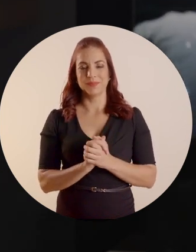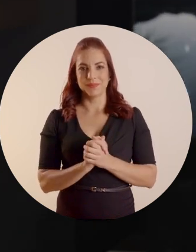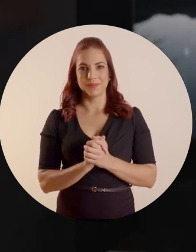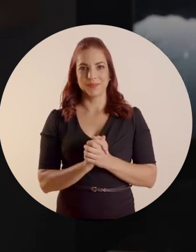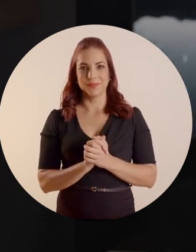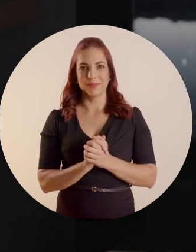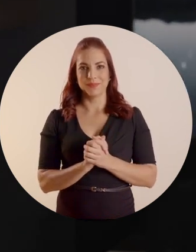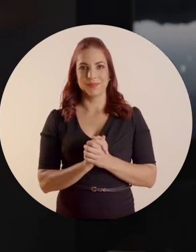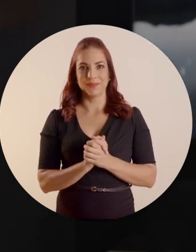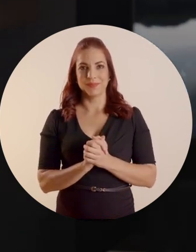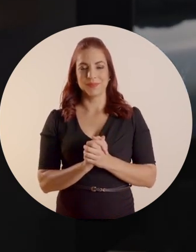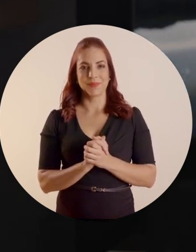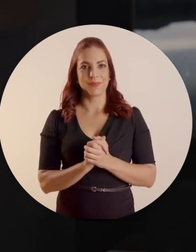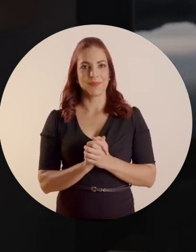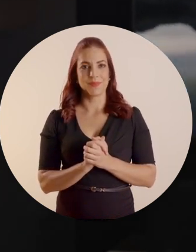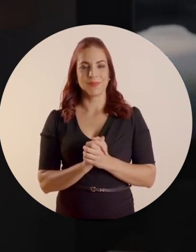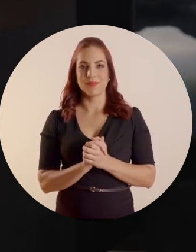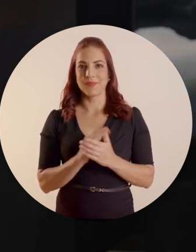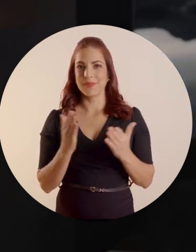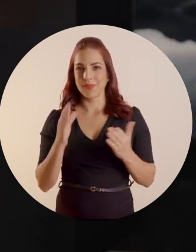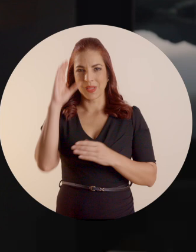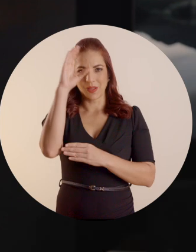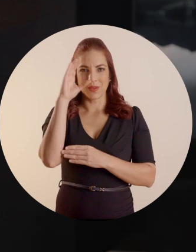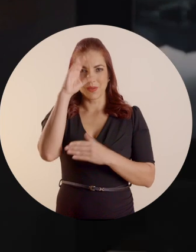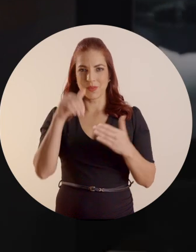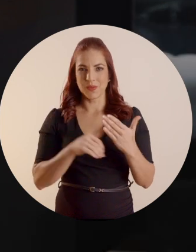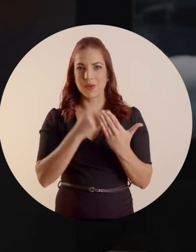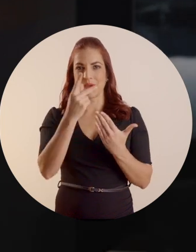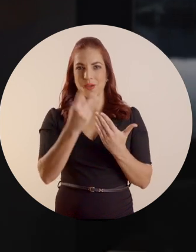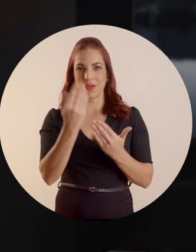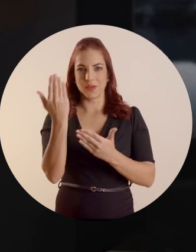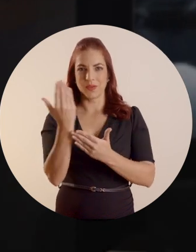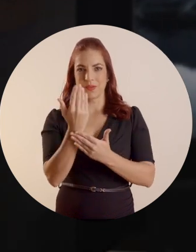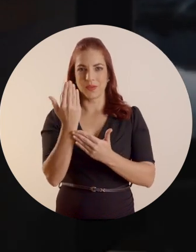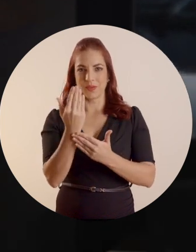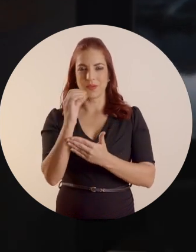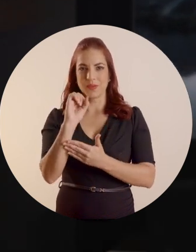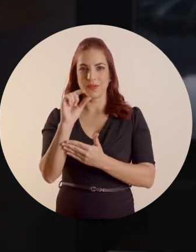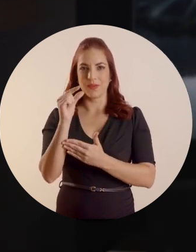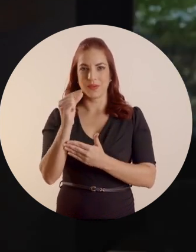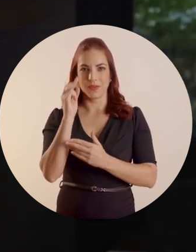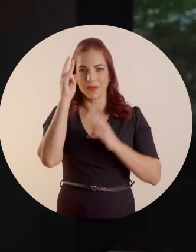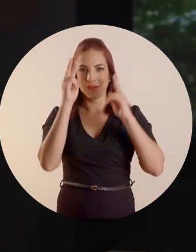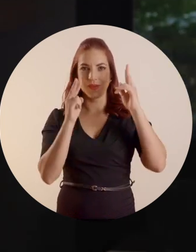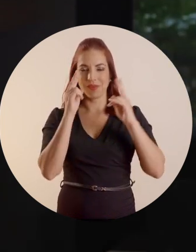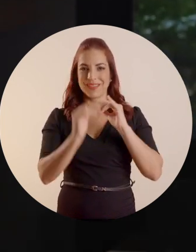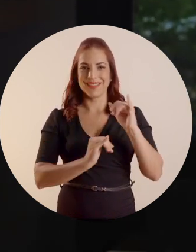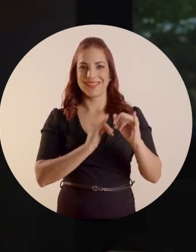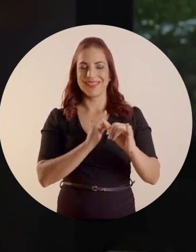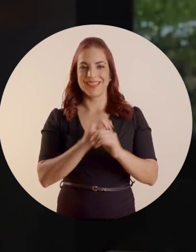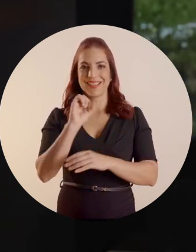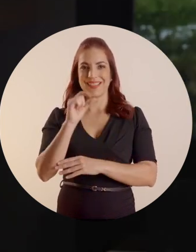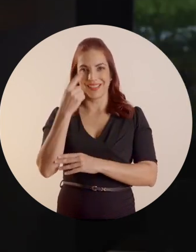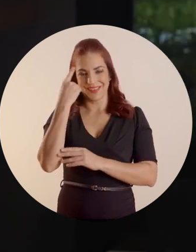predeterminados. Automáticamente. Si buscas actualizar tu televisor Samsung, visita el